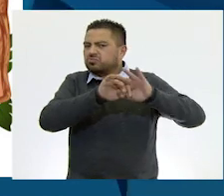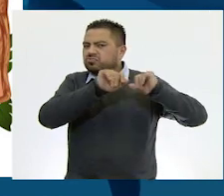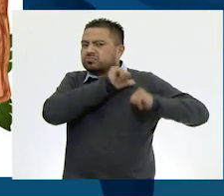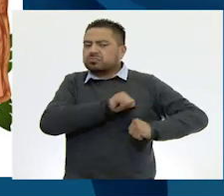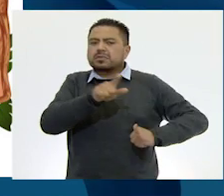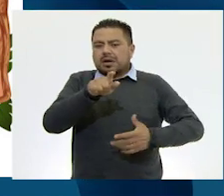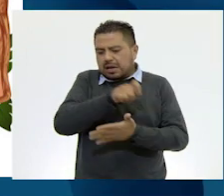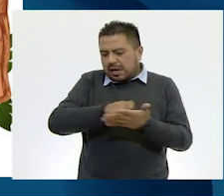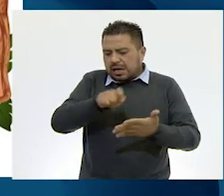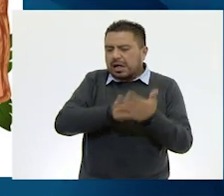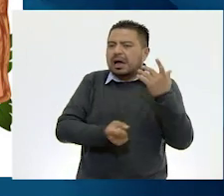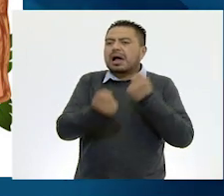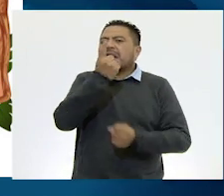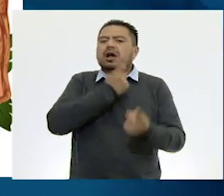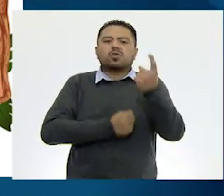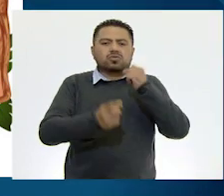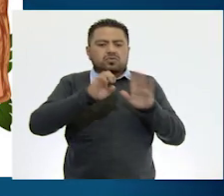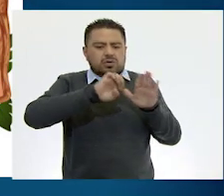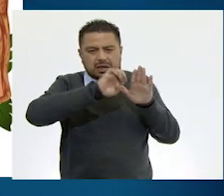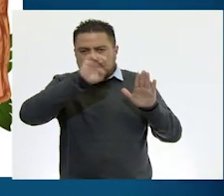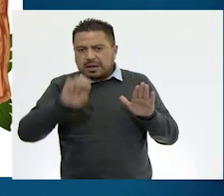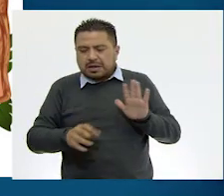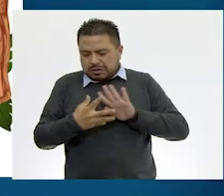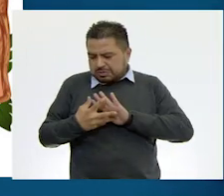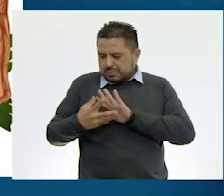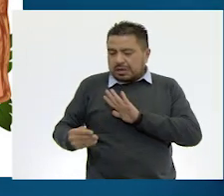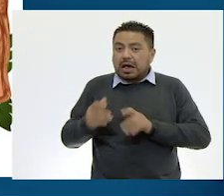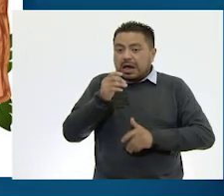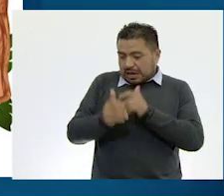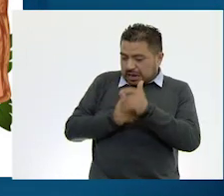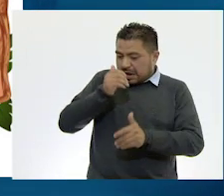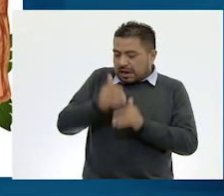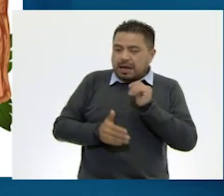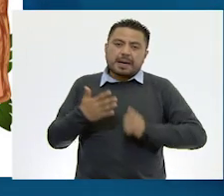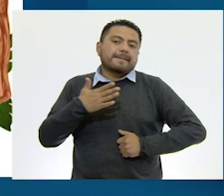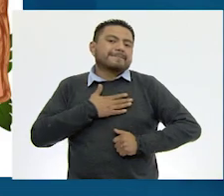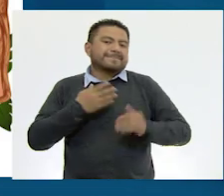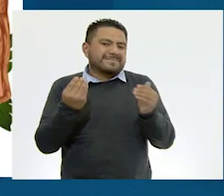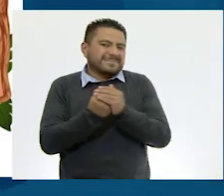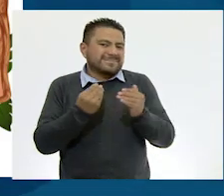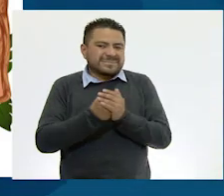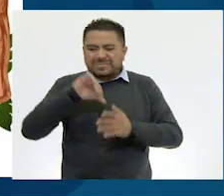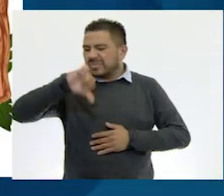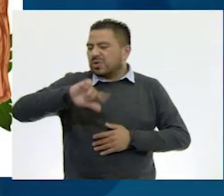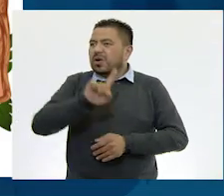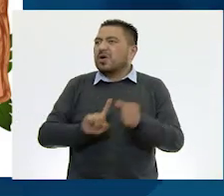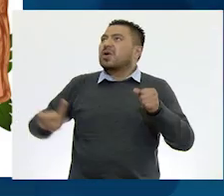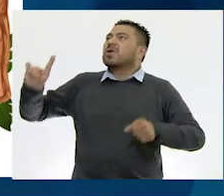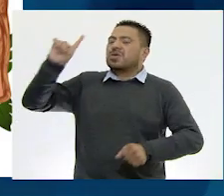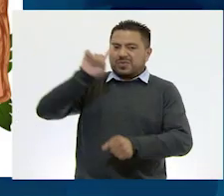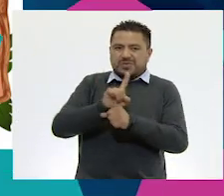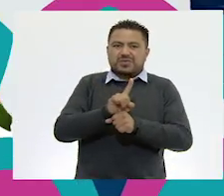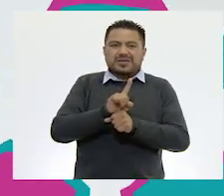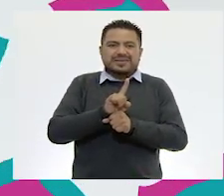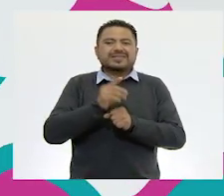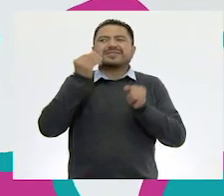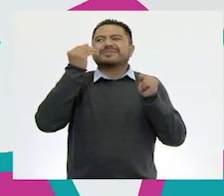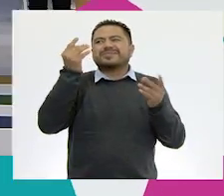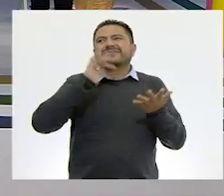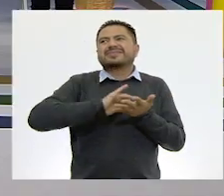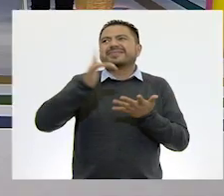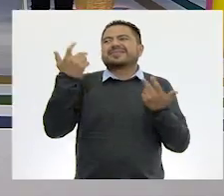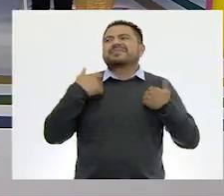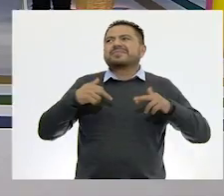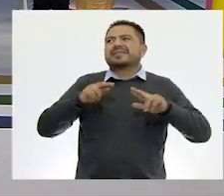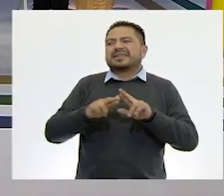y anoten algunos ejemplos. Hemos terminado nuestra clase del día de hoy. Muchísimas